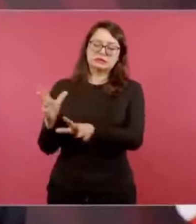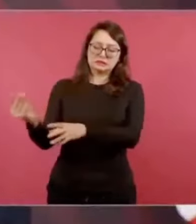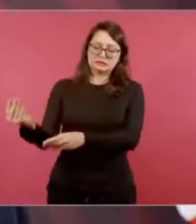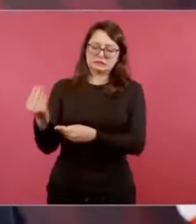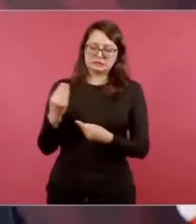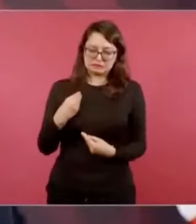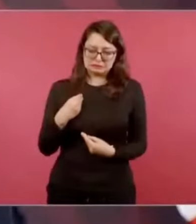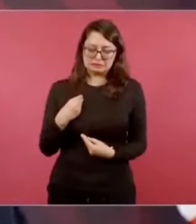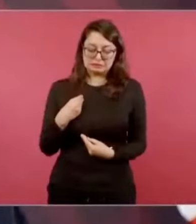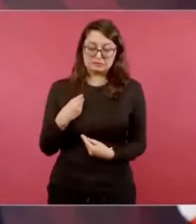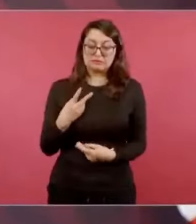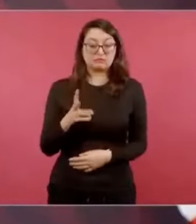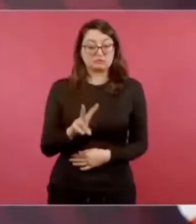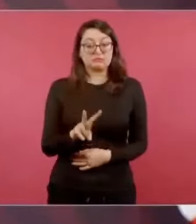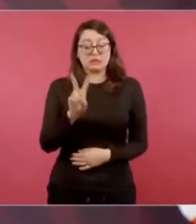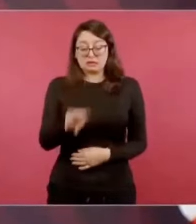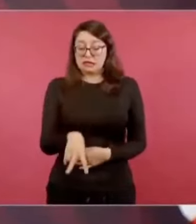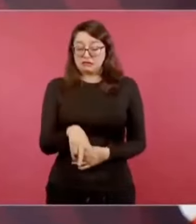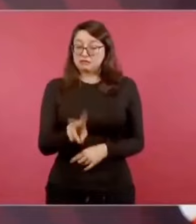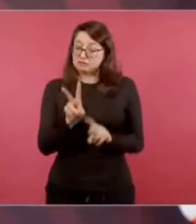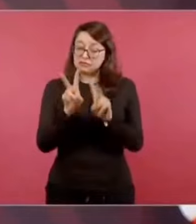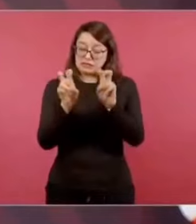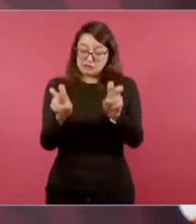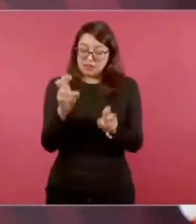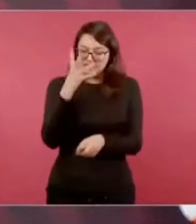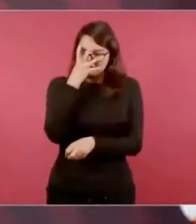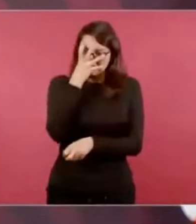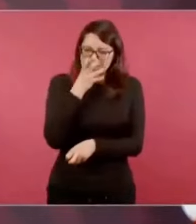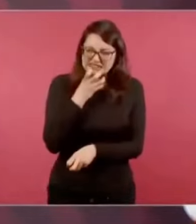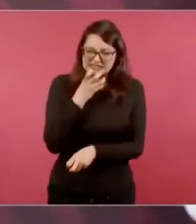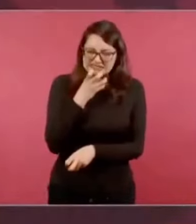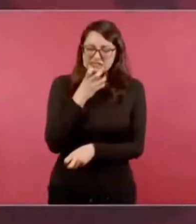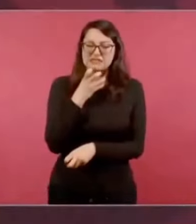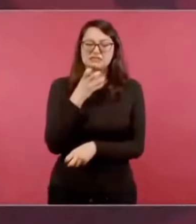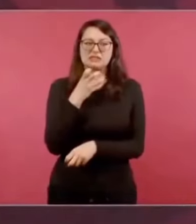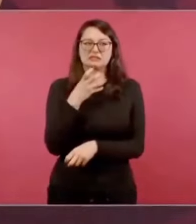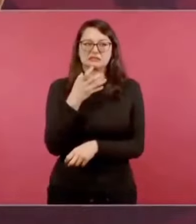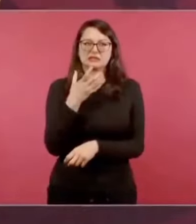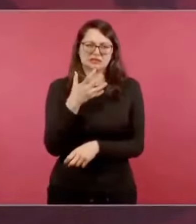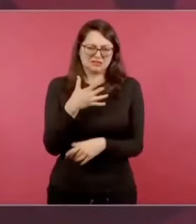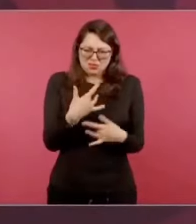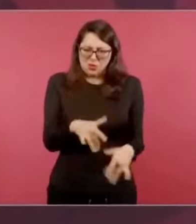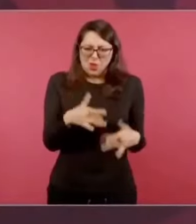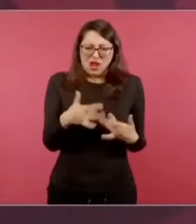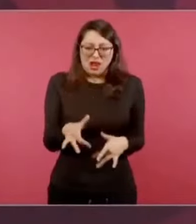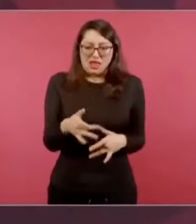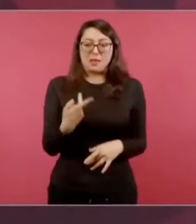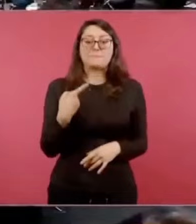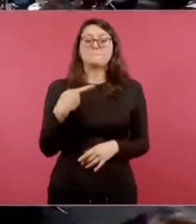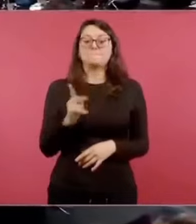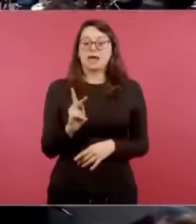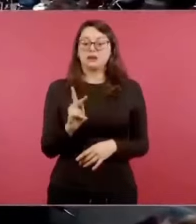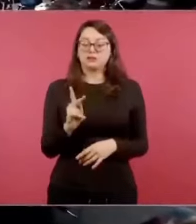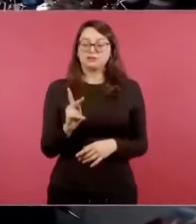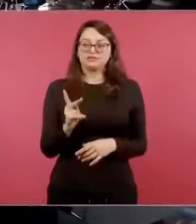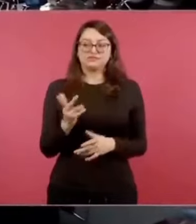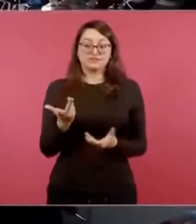cuantitativo, pero como que es importante que nos ubiquemos.